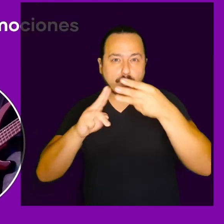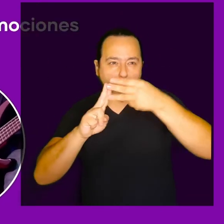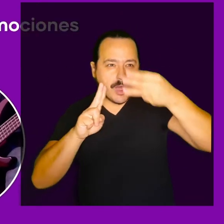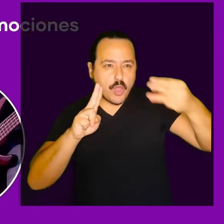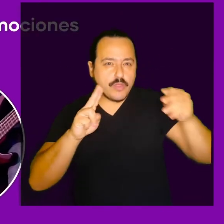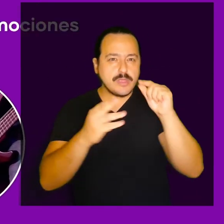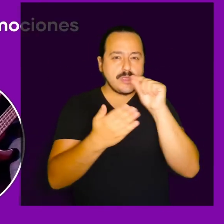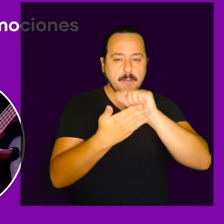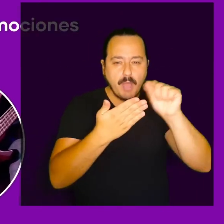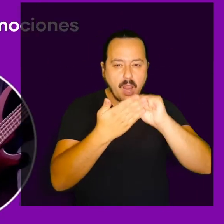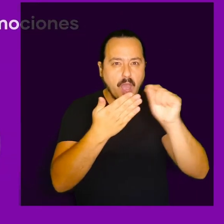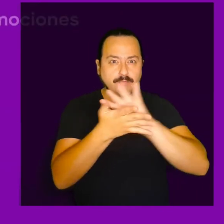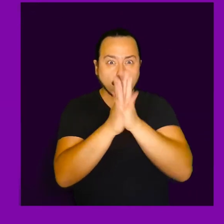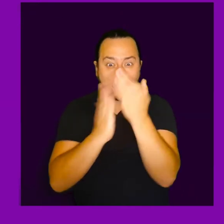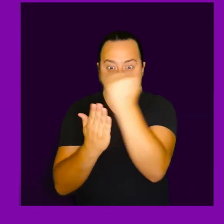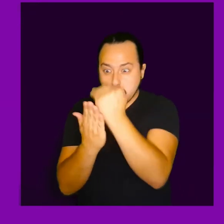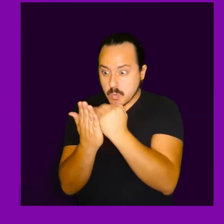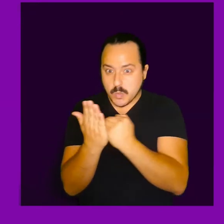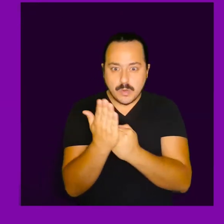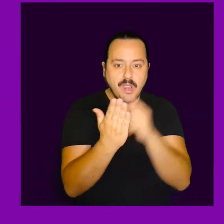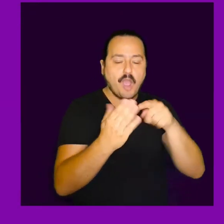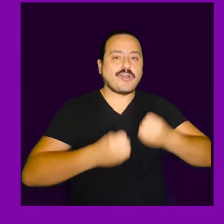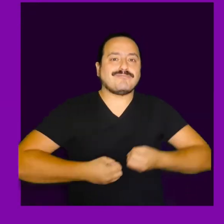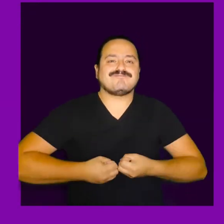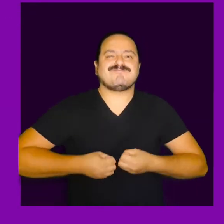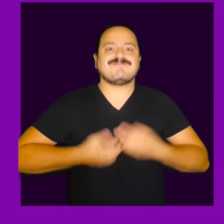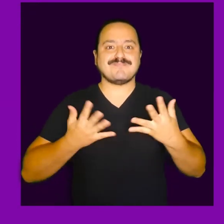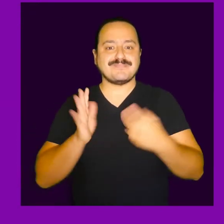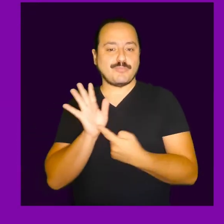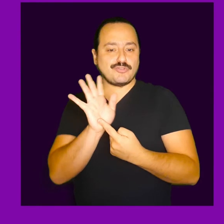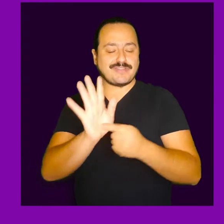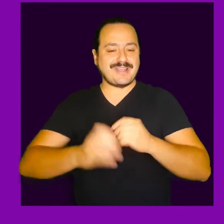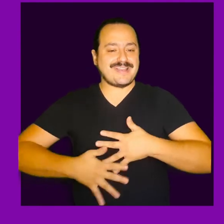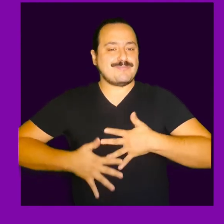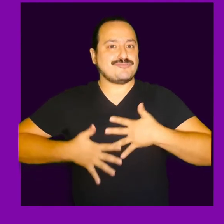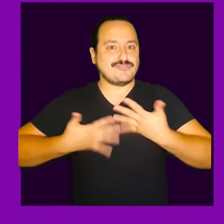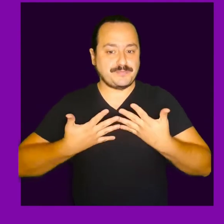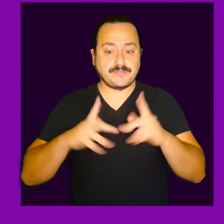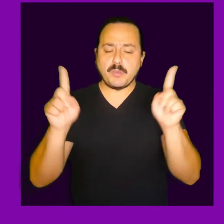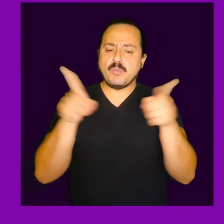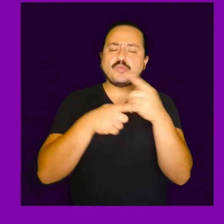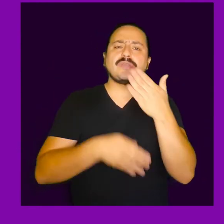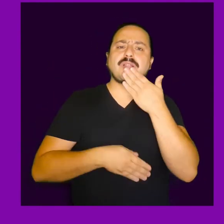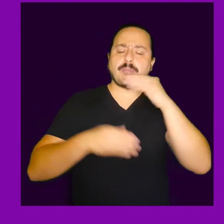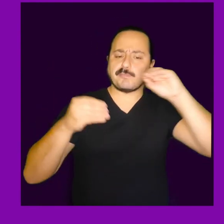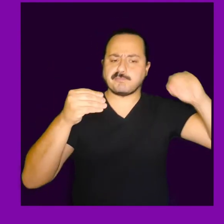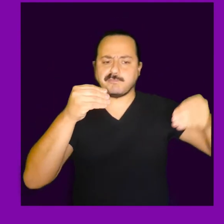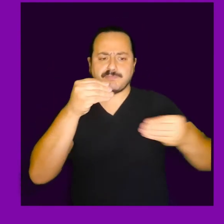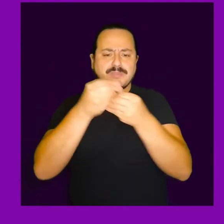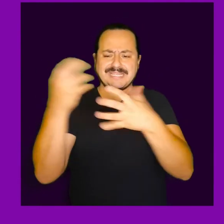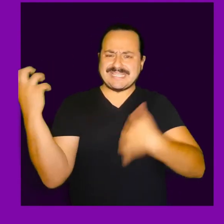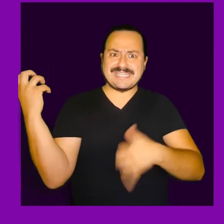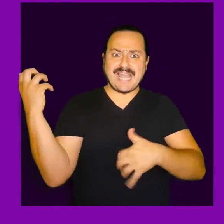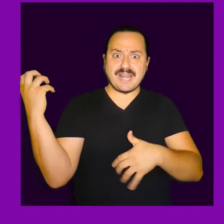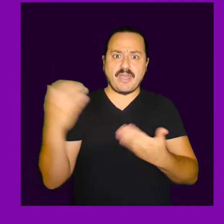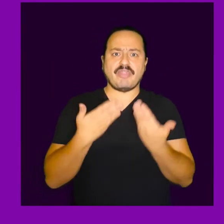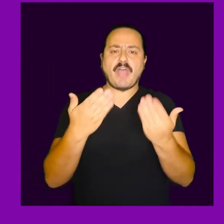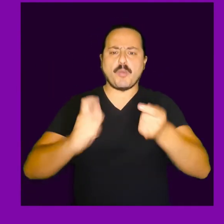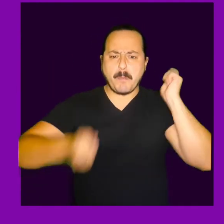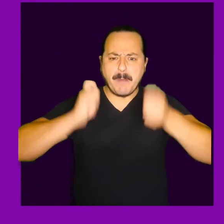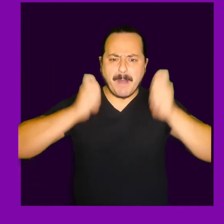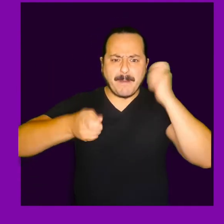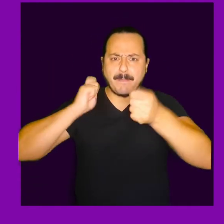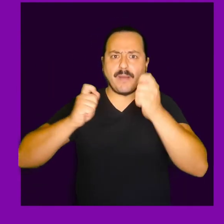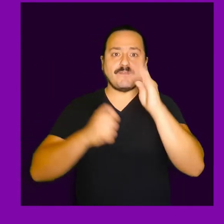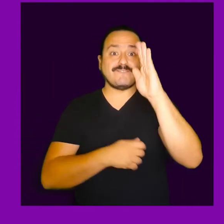emociones y comunicarlas. El timbre de los instrumentos también aporta. En la distorsión de la guitarra, la presencia del bajo y